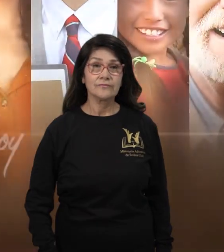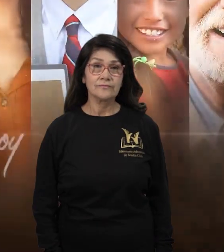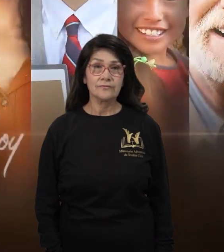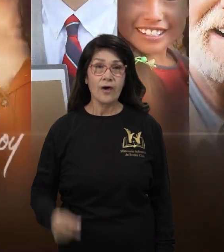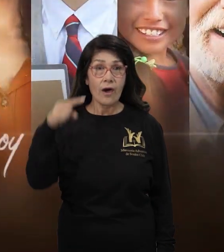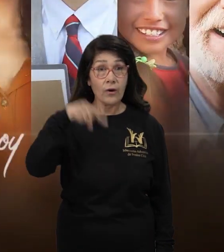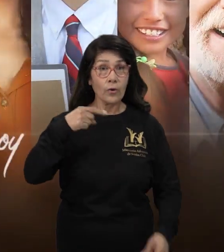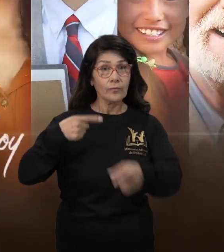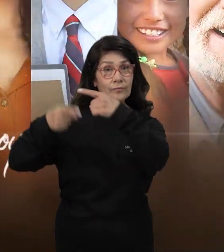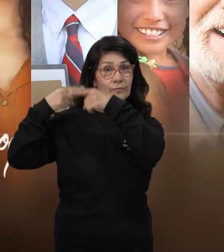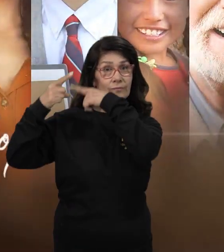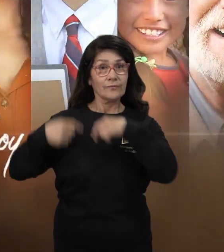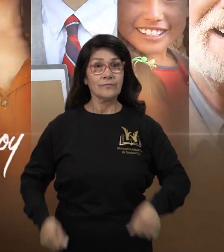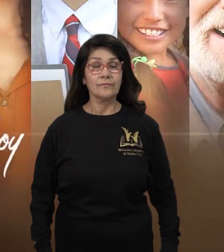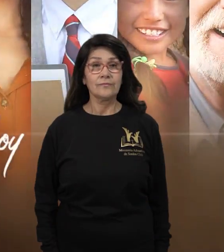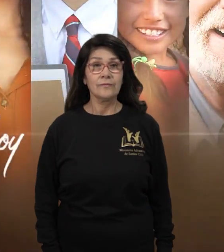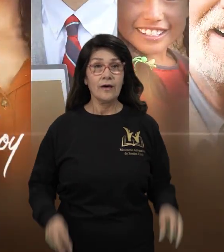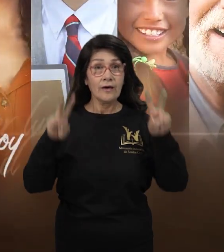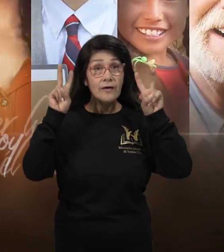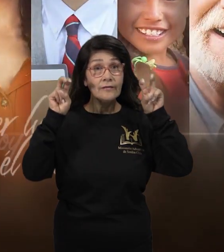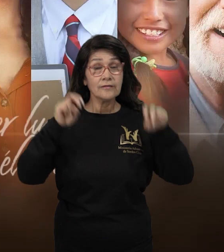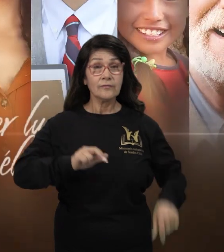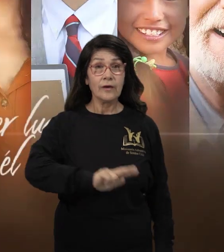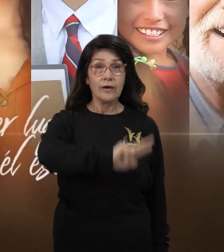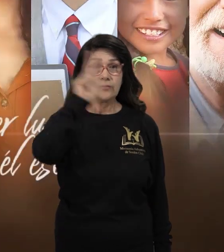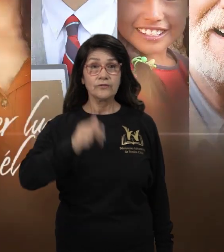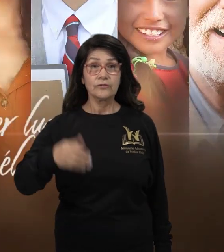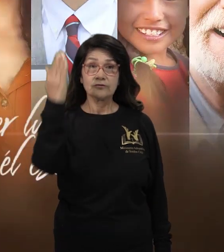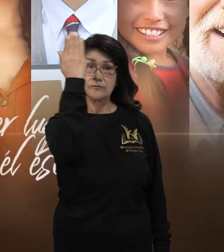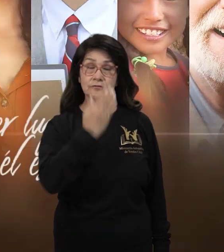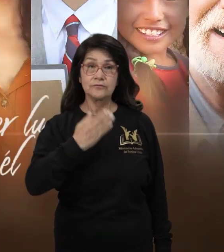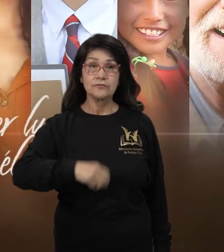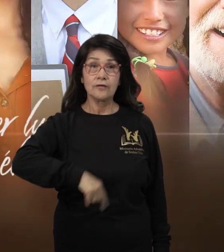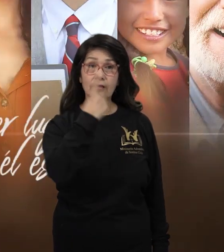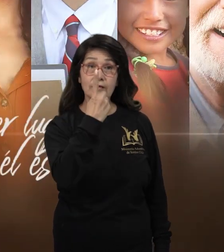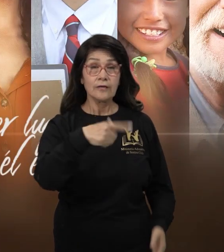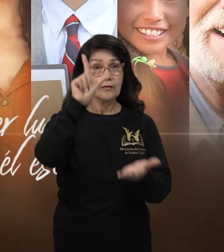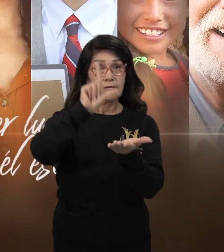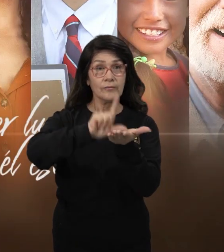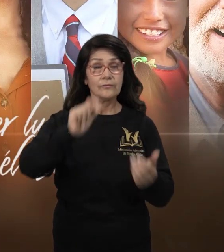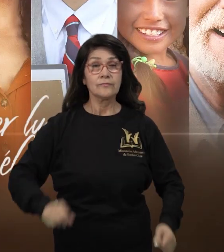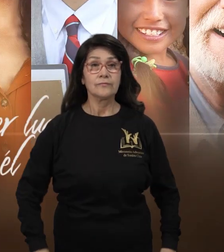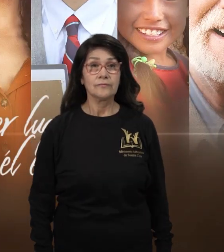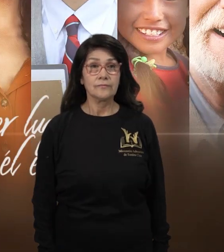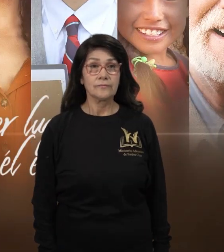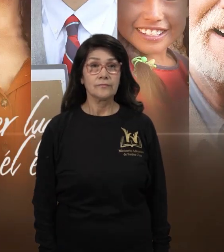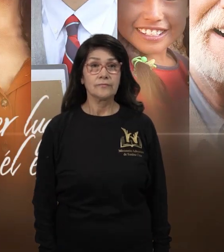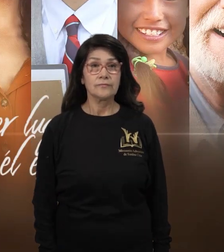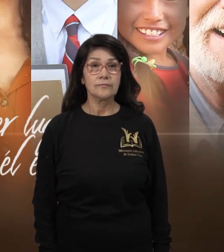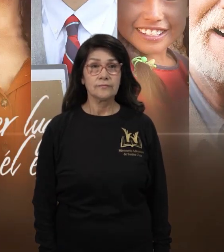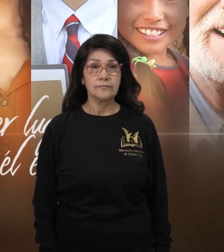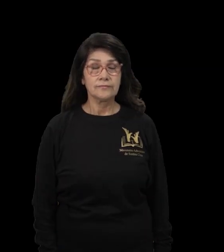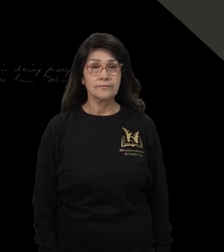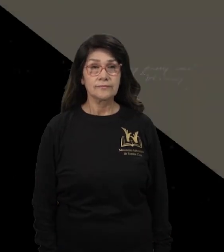Probad y ved. Historia de hoy. El primer lugar es donde Él esté.